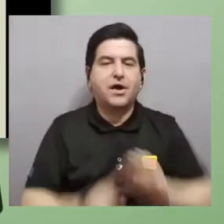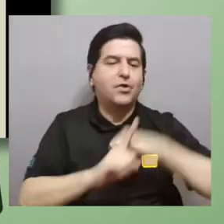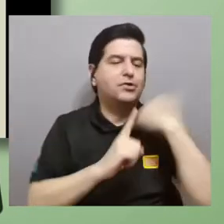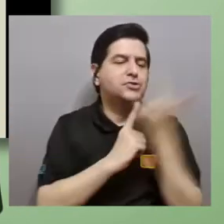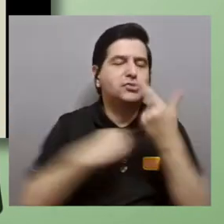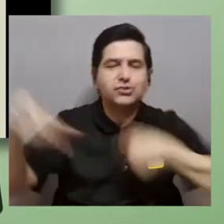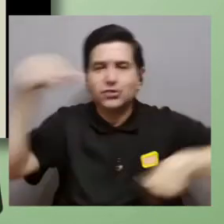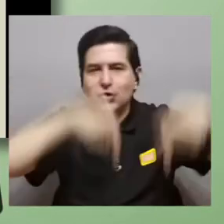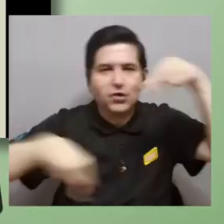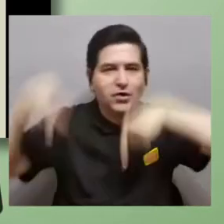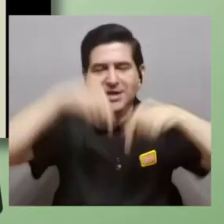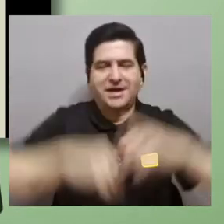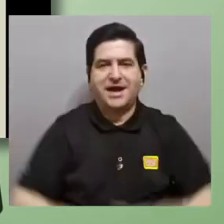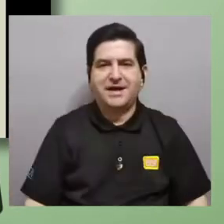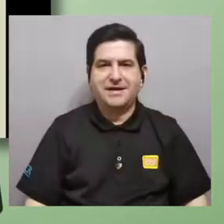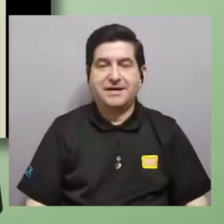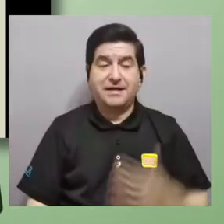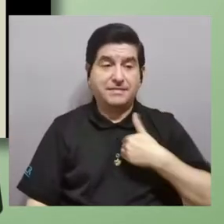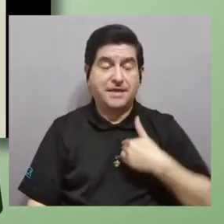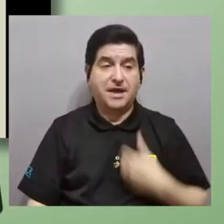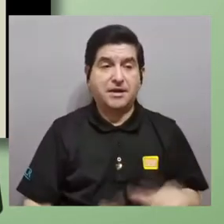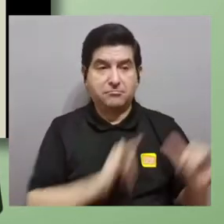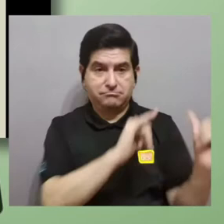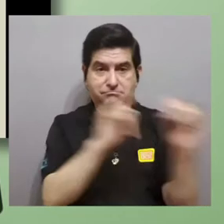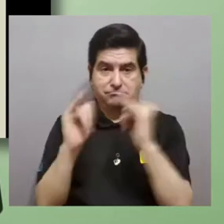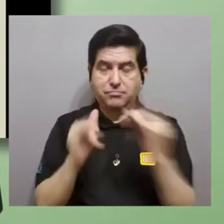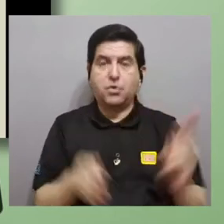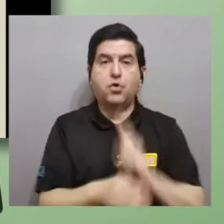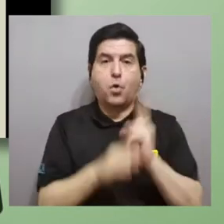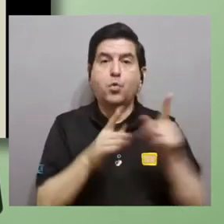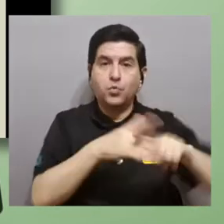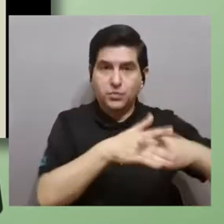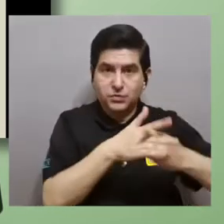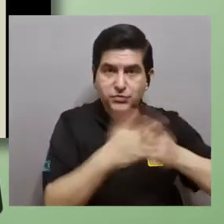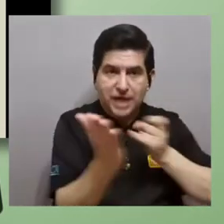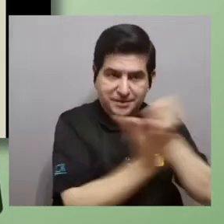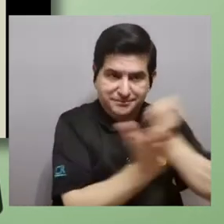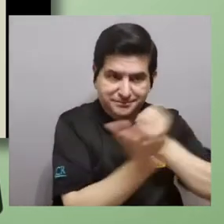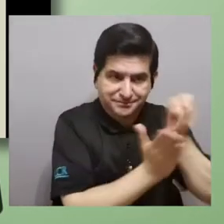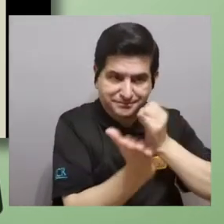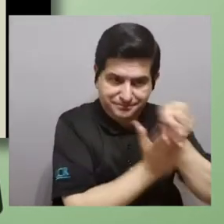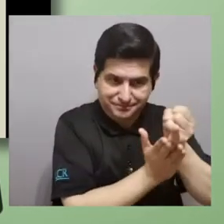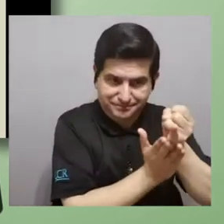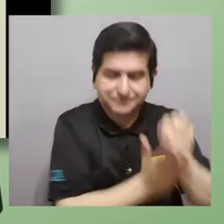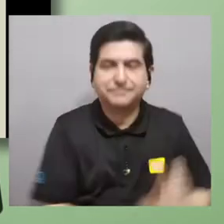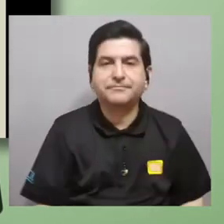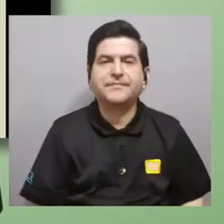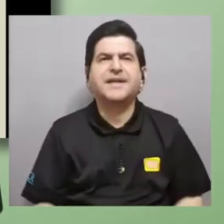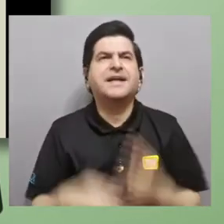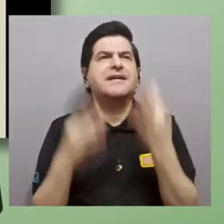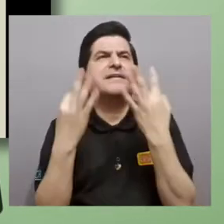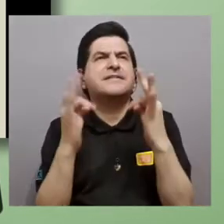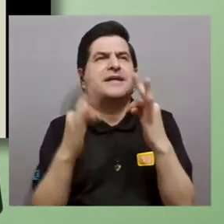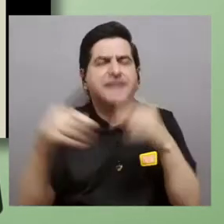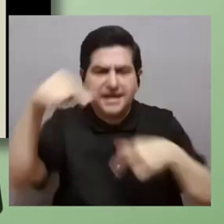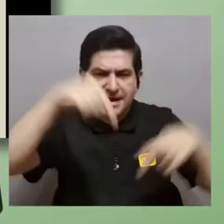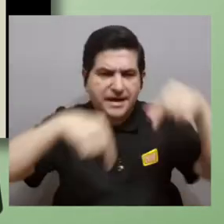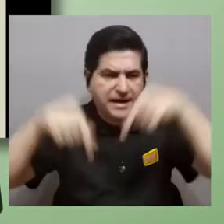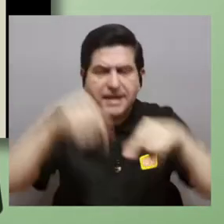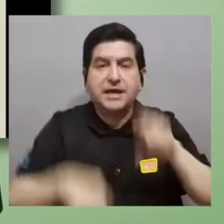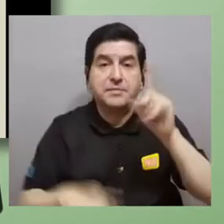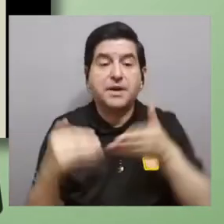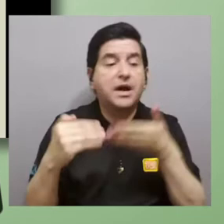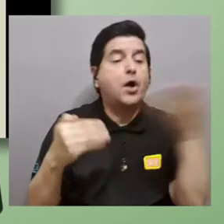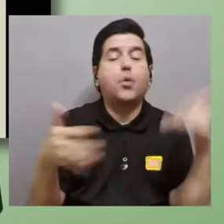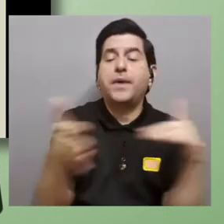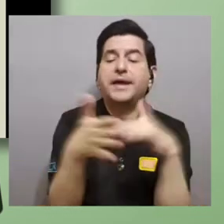sociología de la química por ejemplo estas tienen en común que utilizan sus herramientas de investigación para tratar a la química